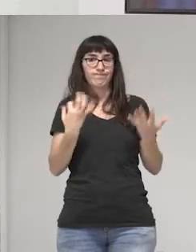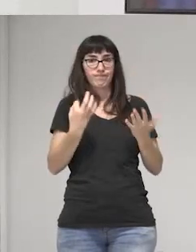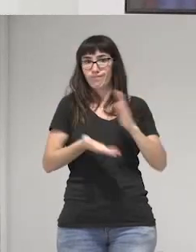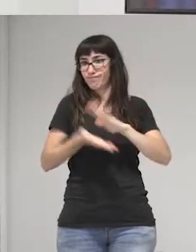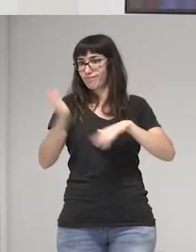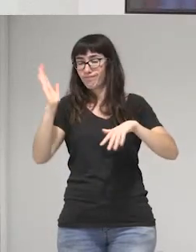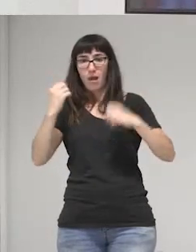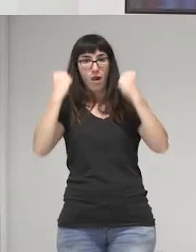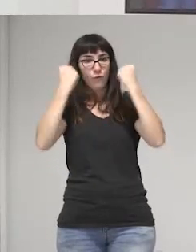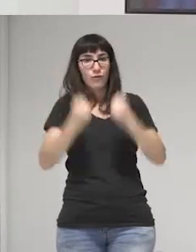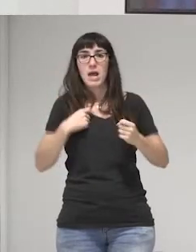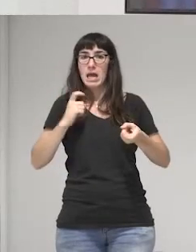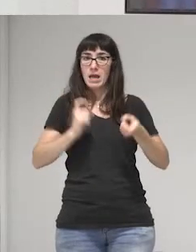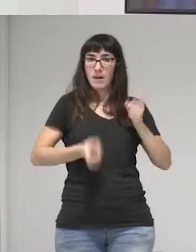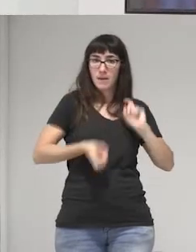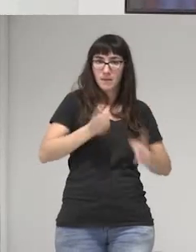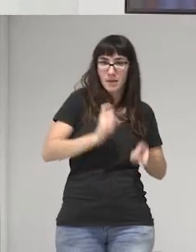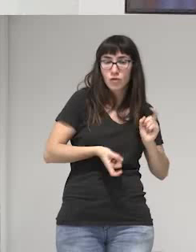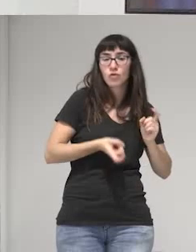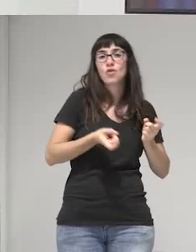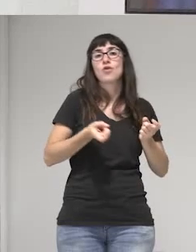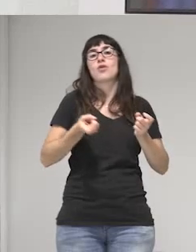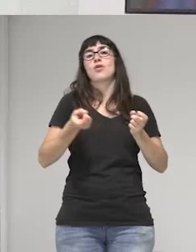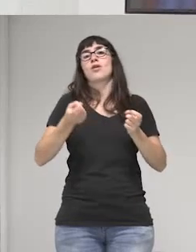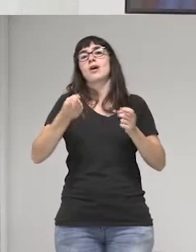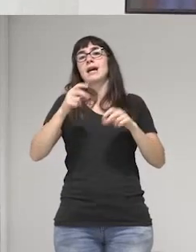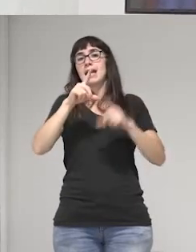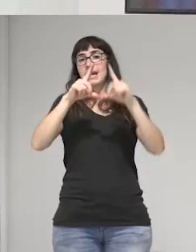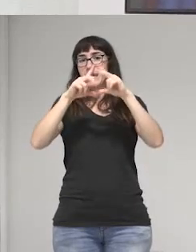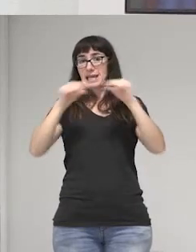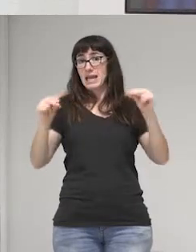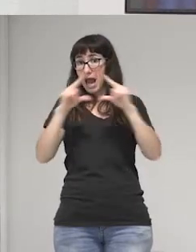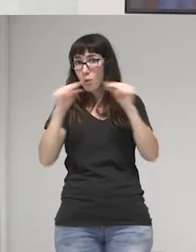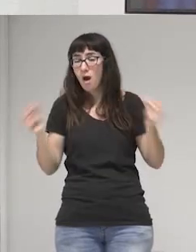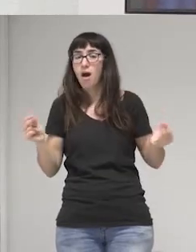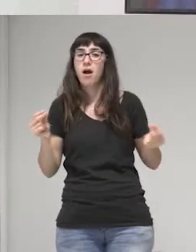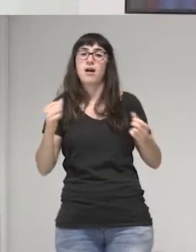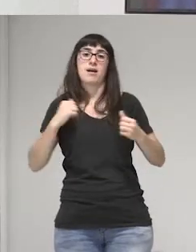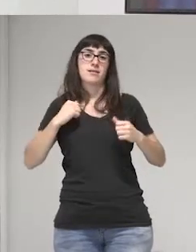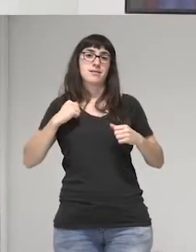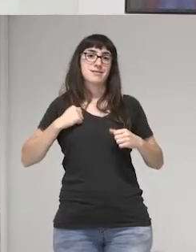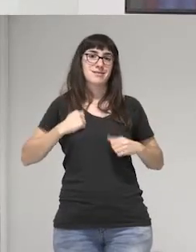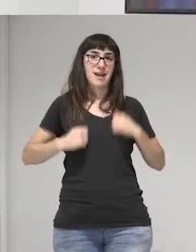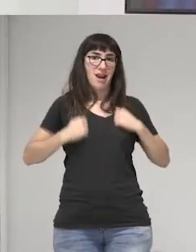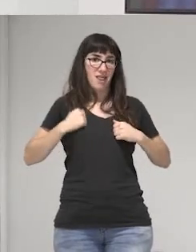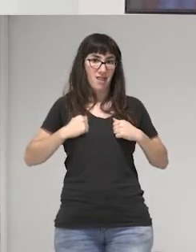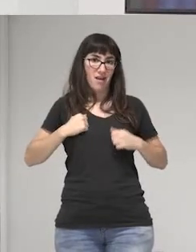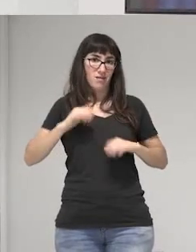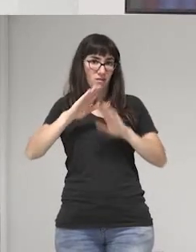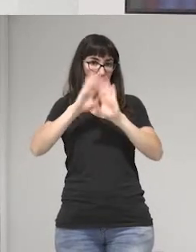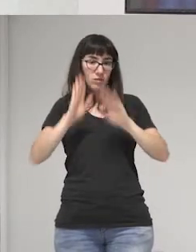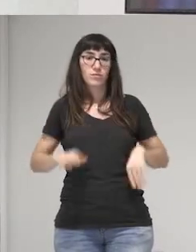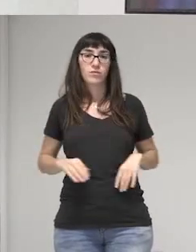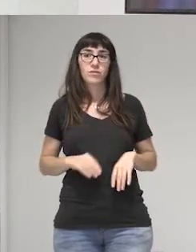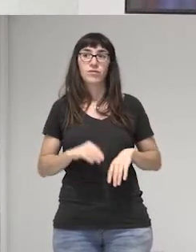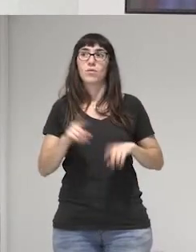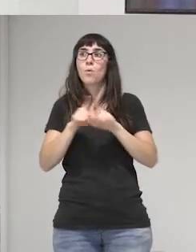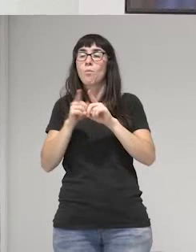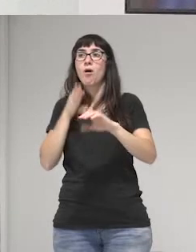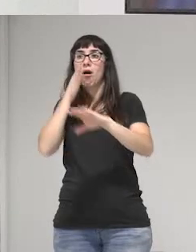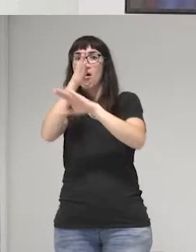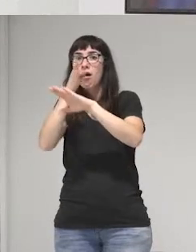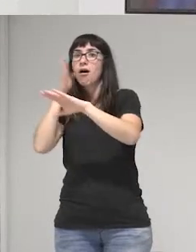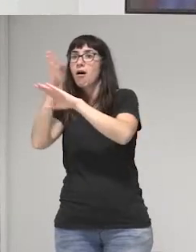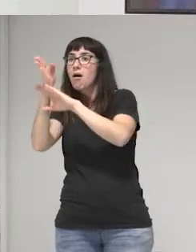México. Luego a Nicaragua y por último a Canadá. Y en ese marco de posibilidades, de conocer otras experiencias,